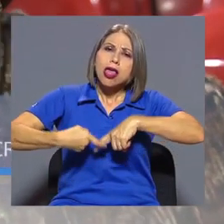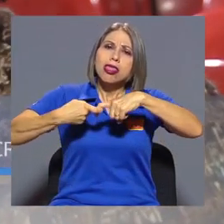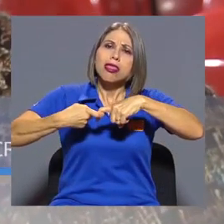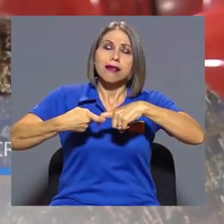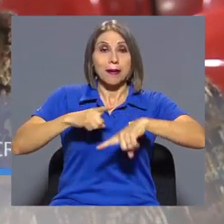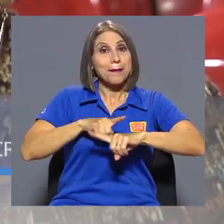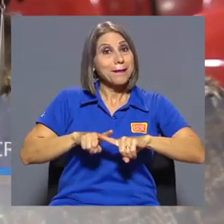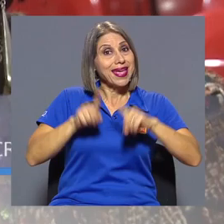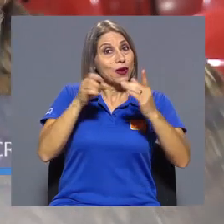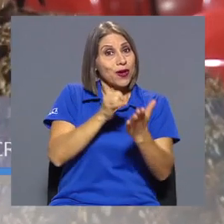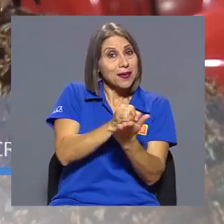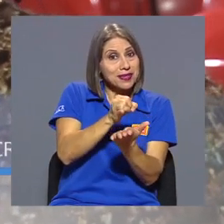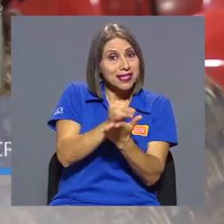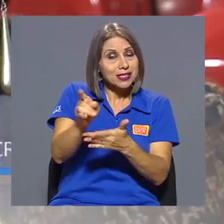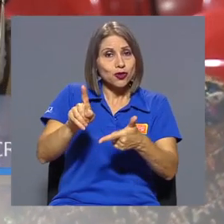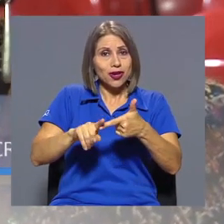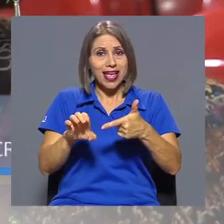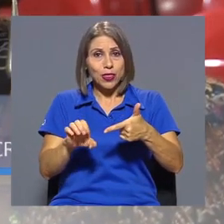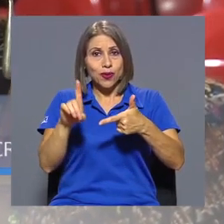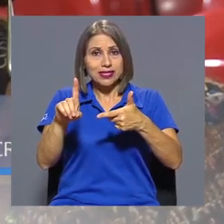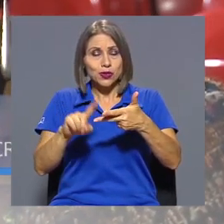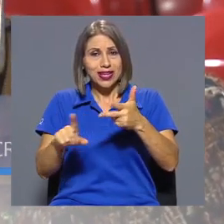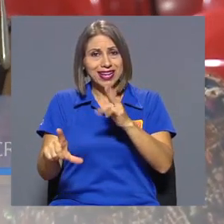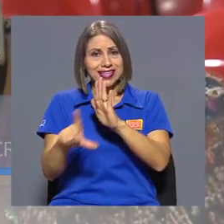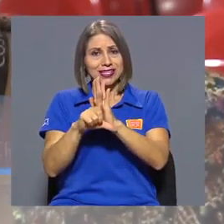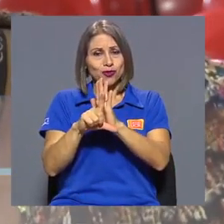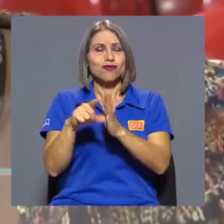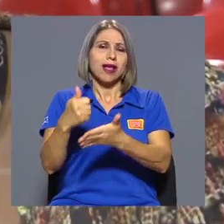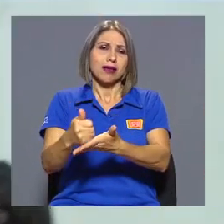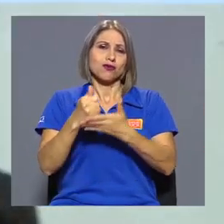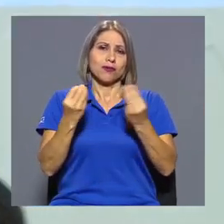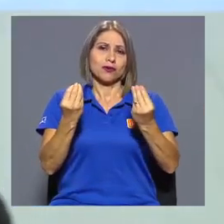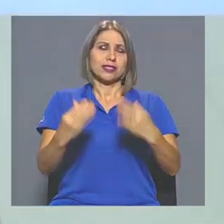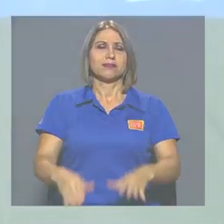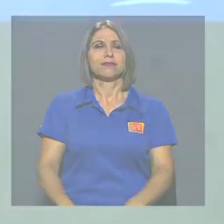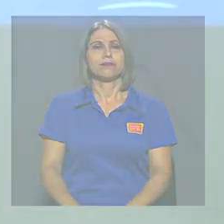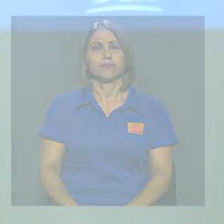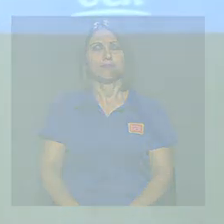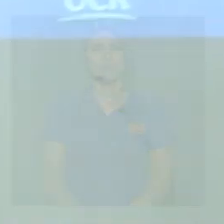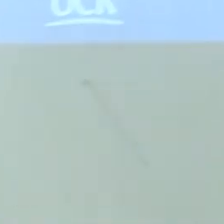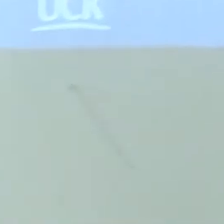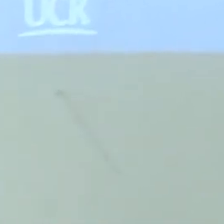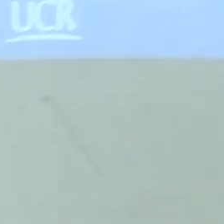investigación, educación y legislación son tres aspectos que nos ayudan muchísimo.